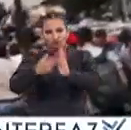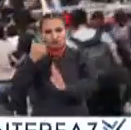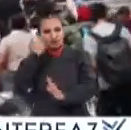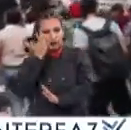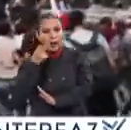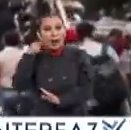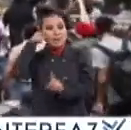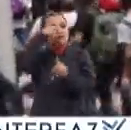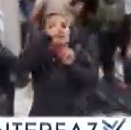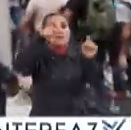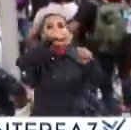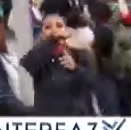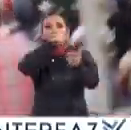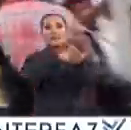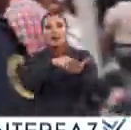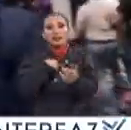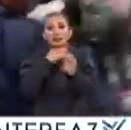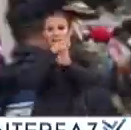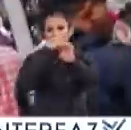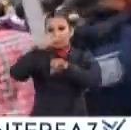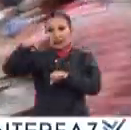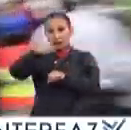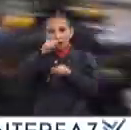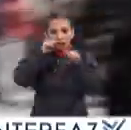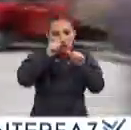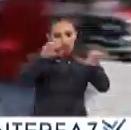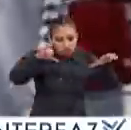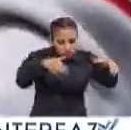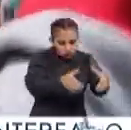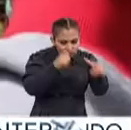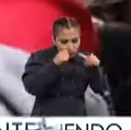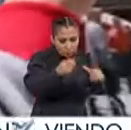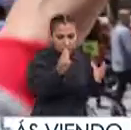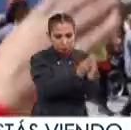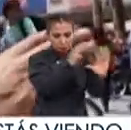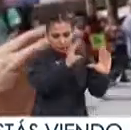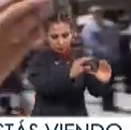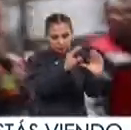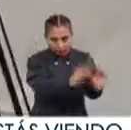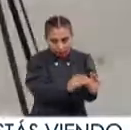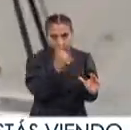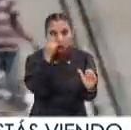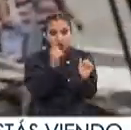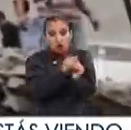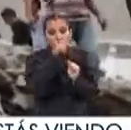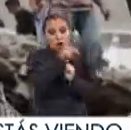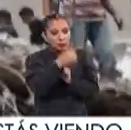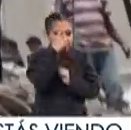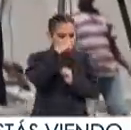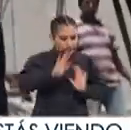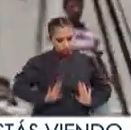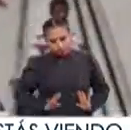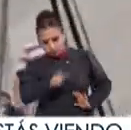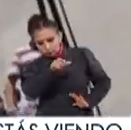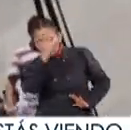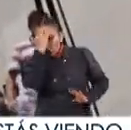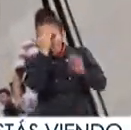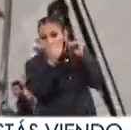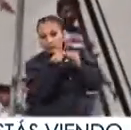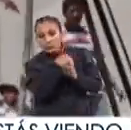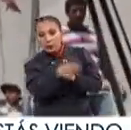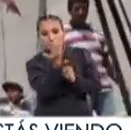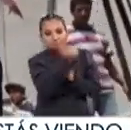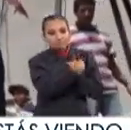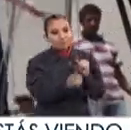pretende llegar a las distintas entidades focalizándose en la capacitación a partir del perfil, conocimientos